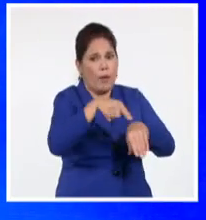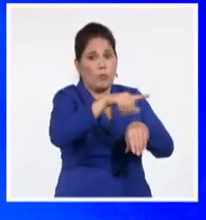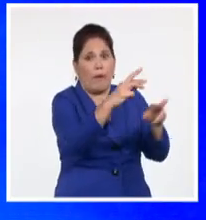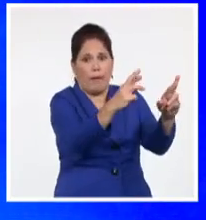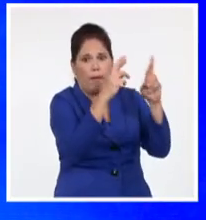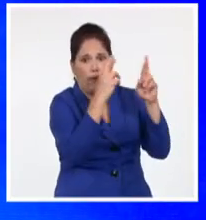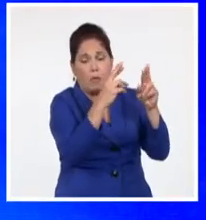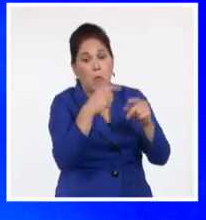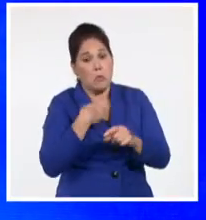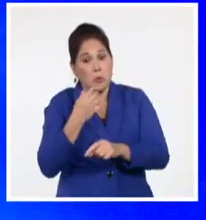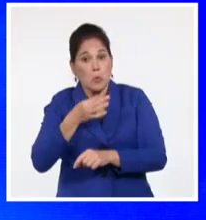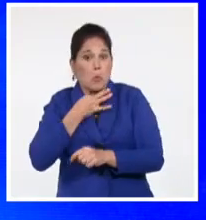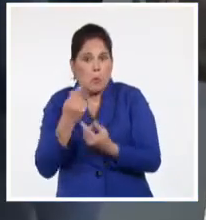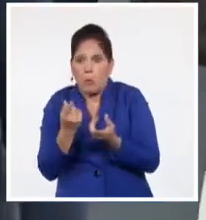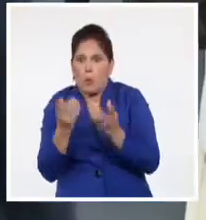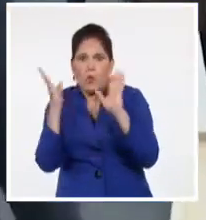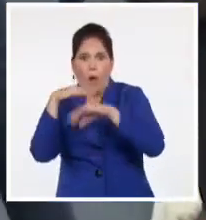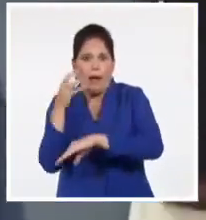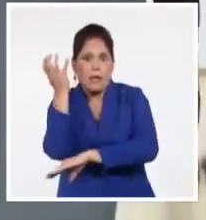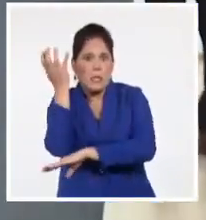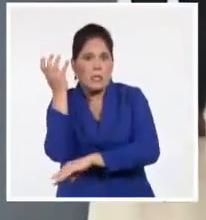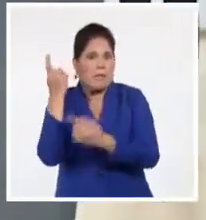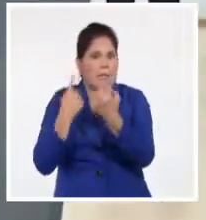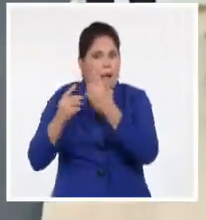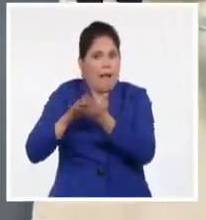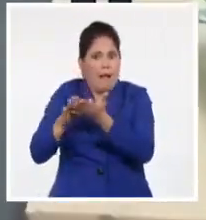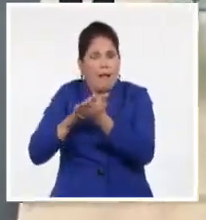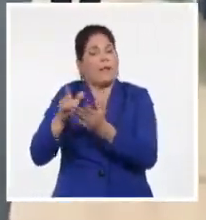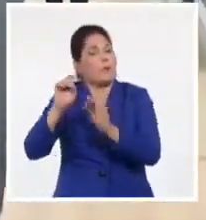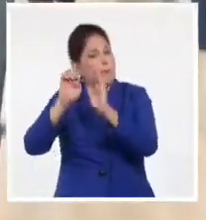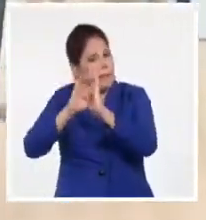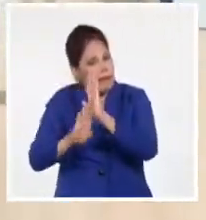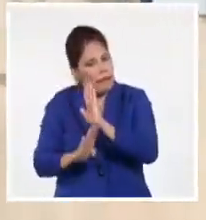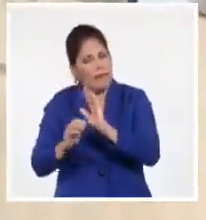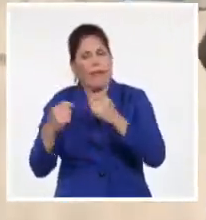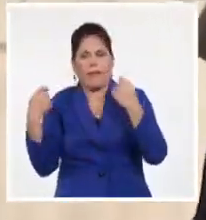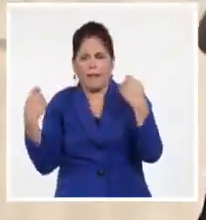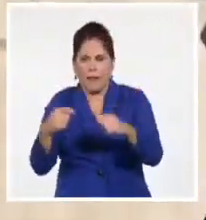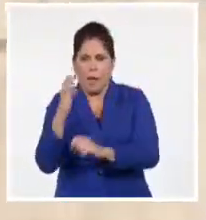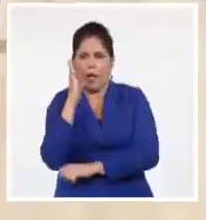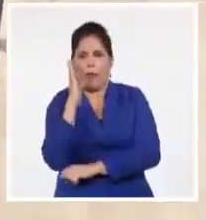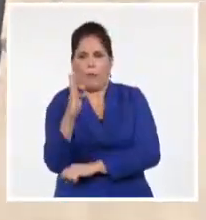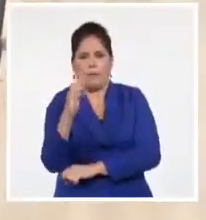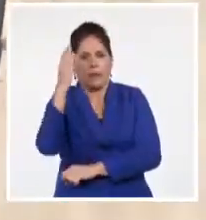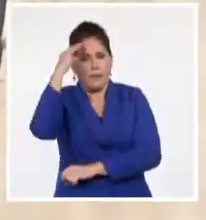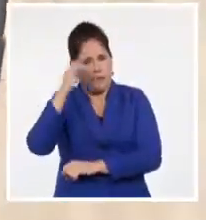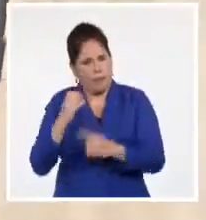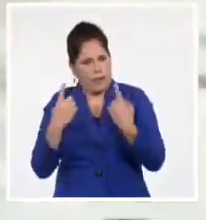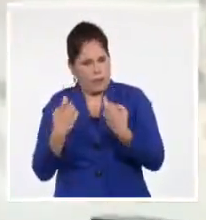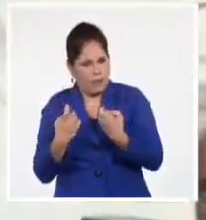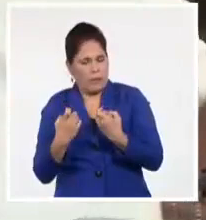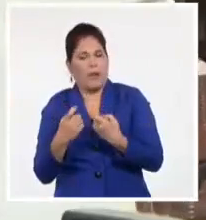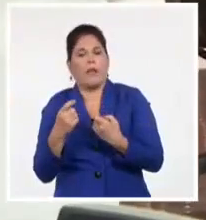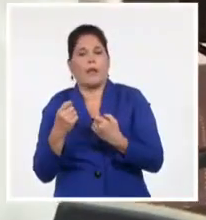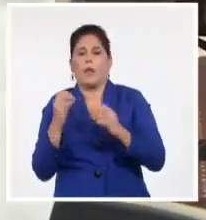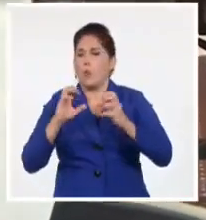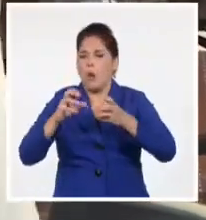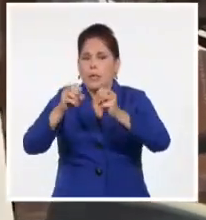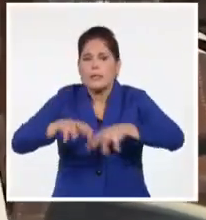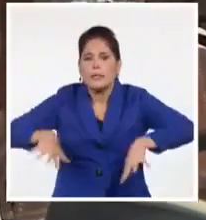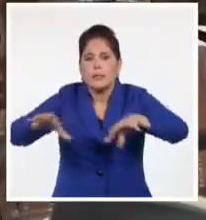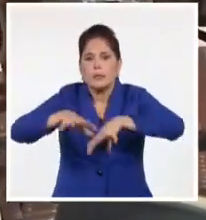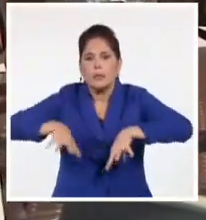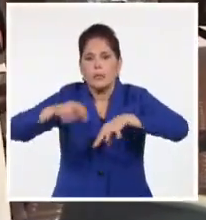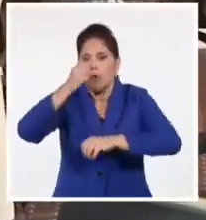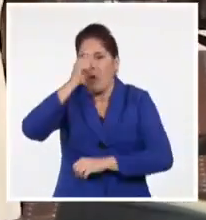de Kenia, William Ruto, consideró justo y adecuado tomar medidas en la COP27 para reconocer las necesidades y circunstancias del